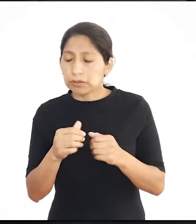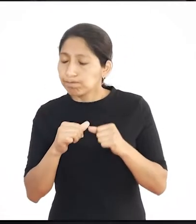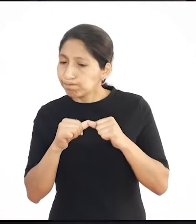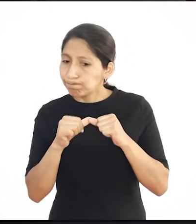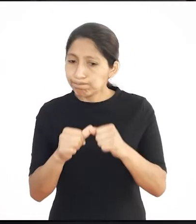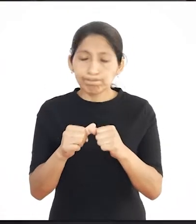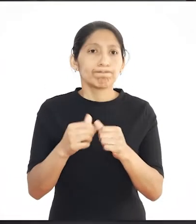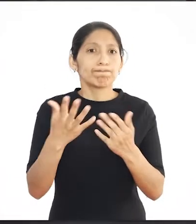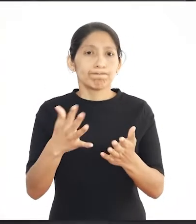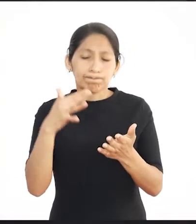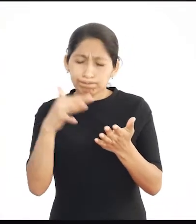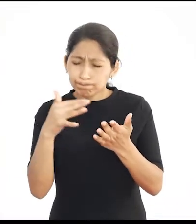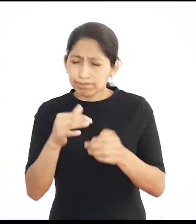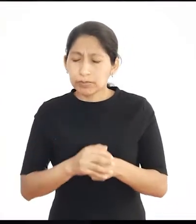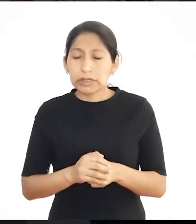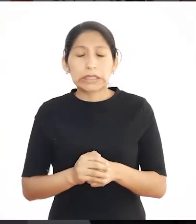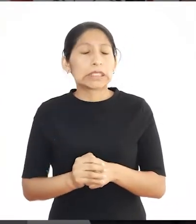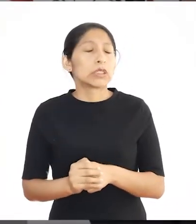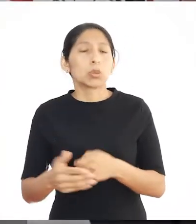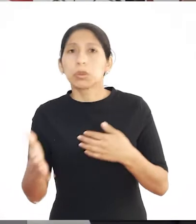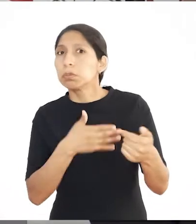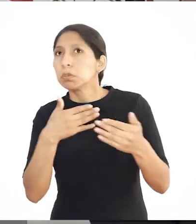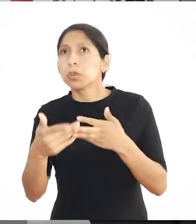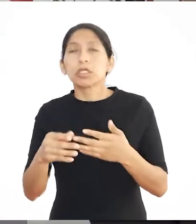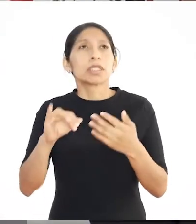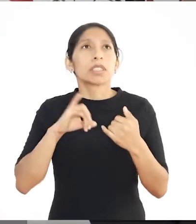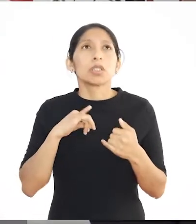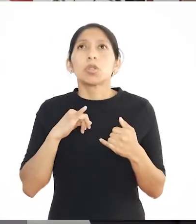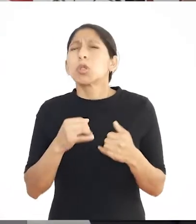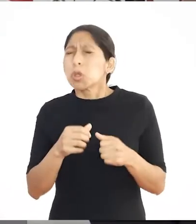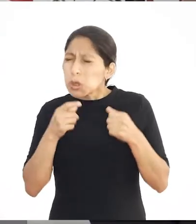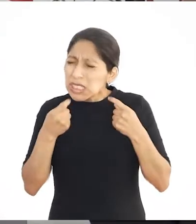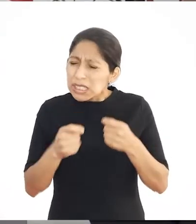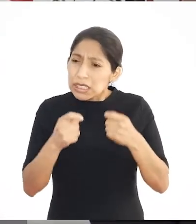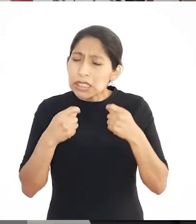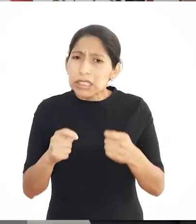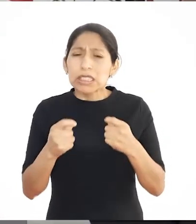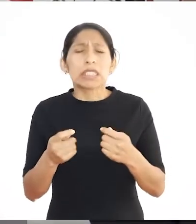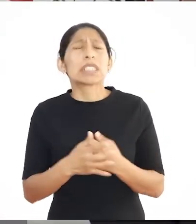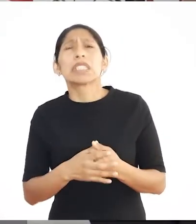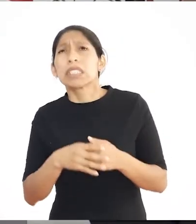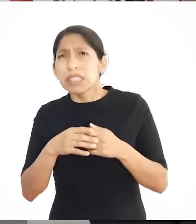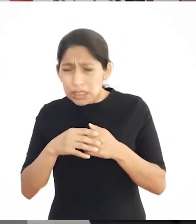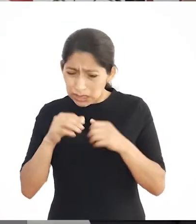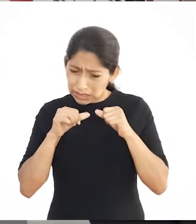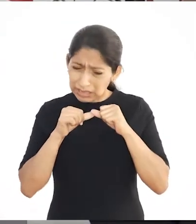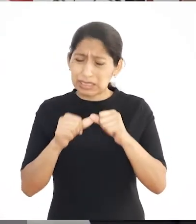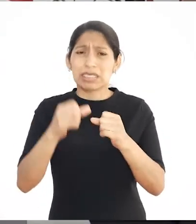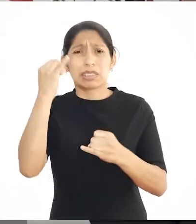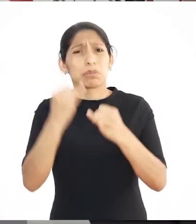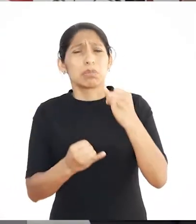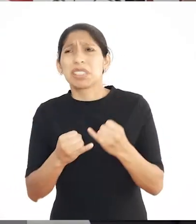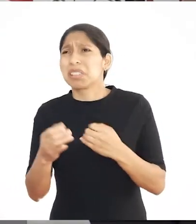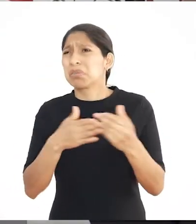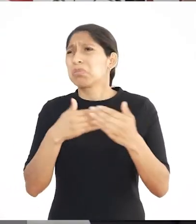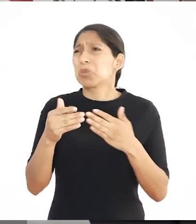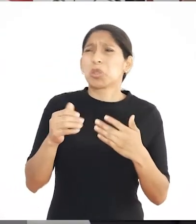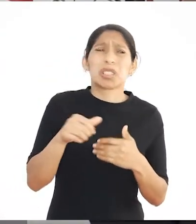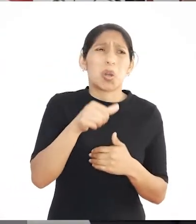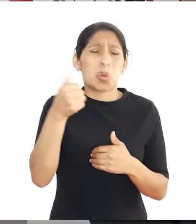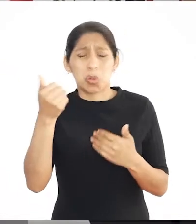examen, pero seguiré estudiando. Voy a acabar como sea. Así tenga que correr de tanto idiota.